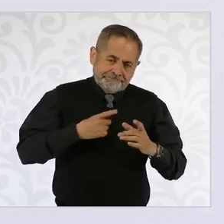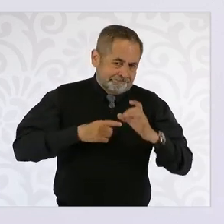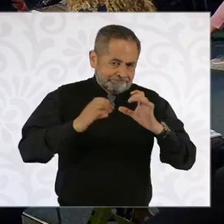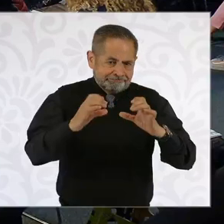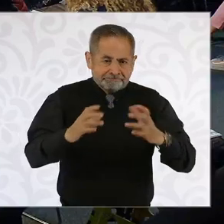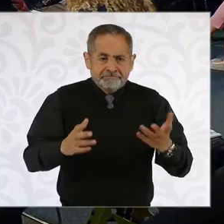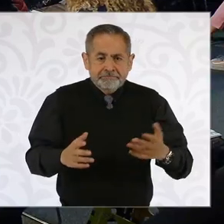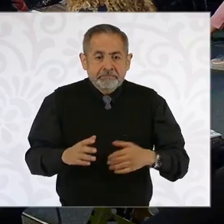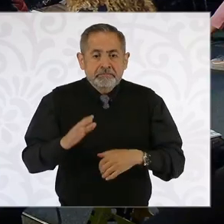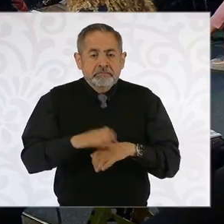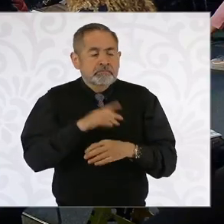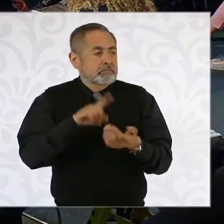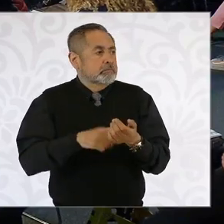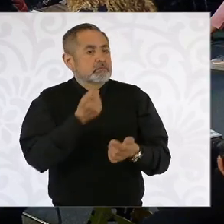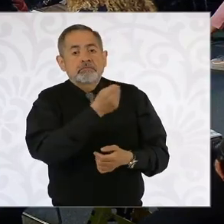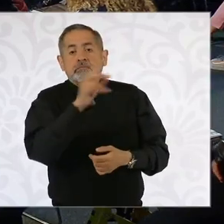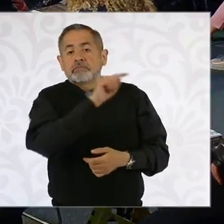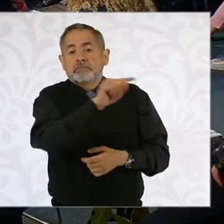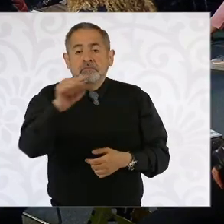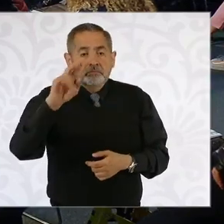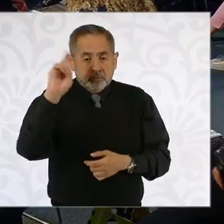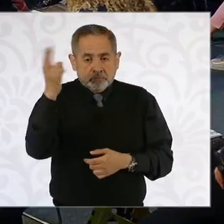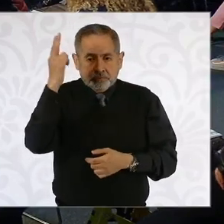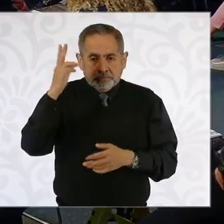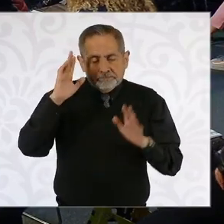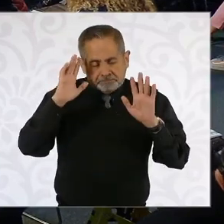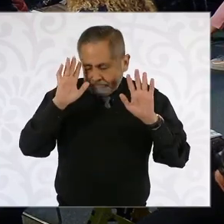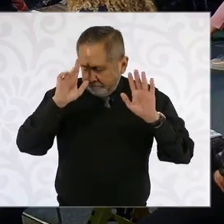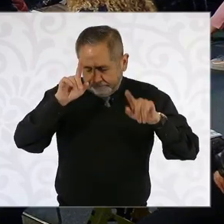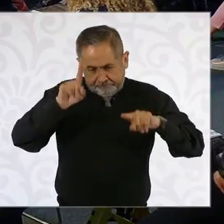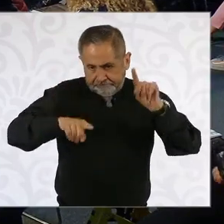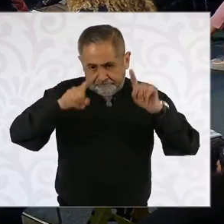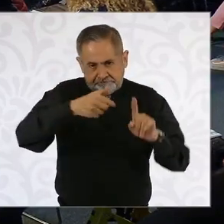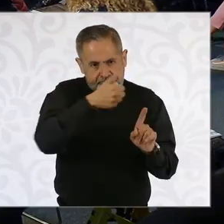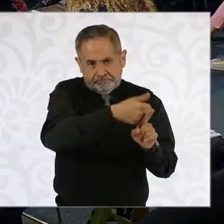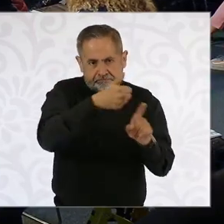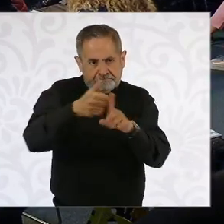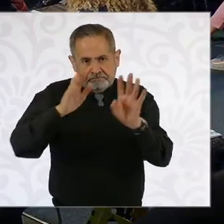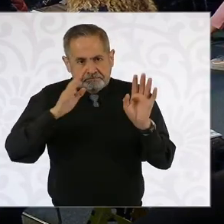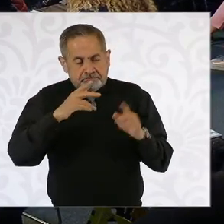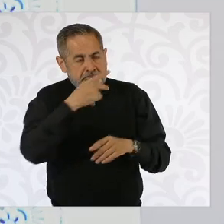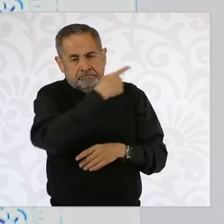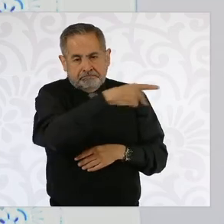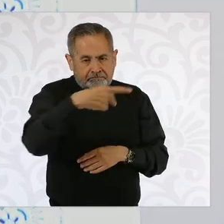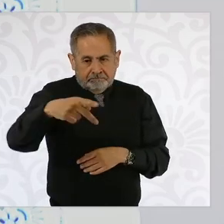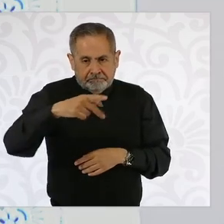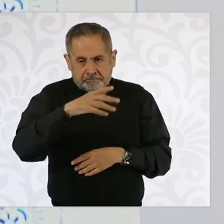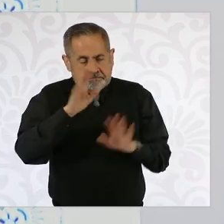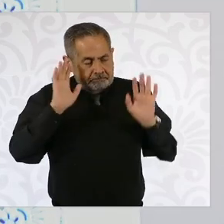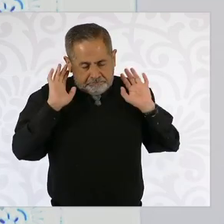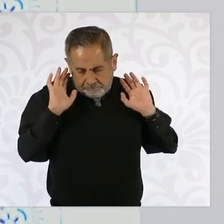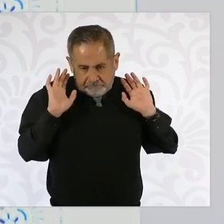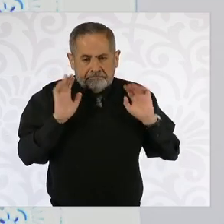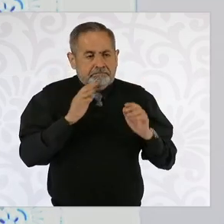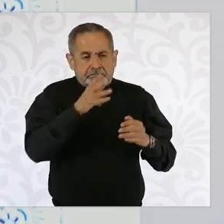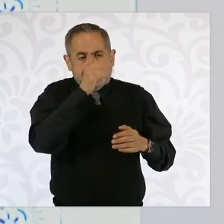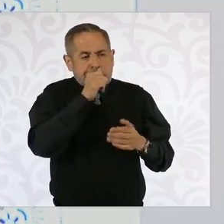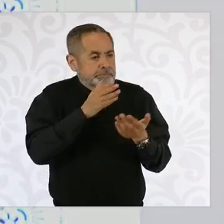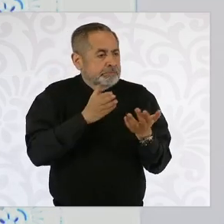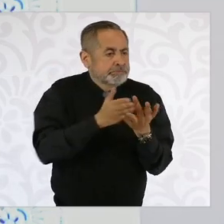Porque hay universidades, y repito, depende de la autonomía, es un asunto de ellos hacer sus propios